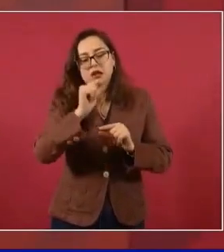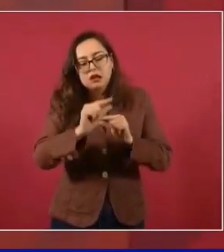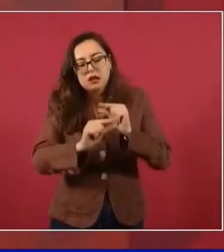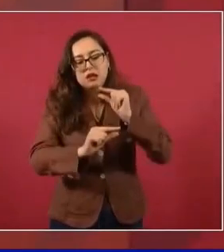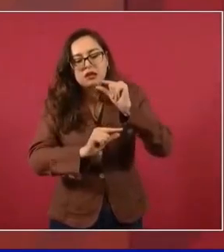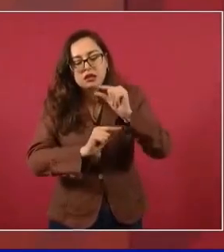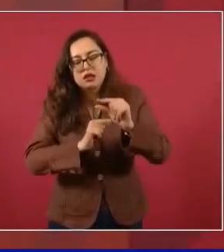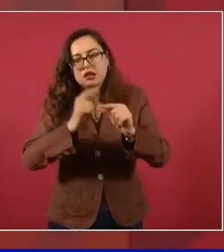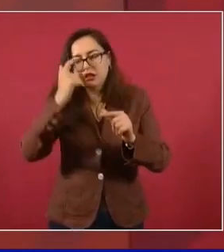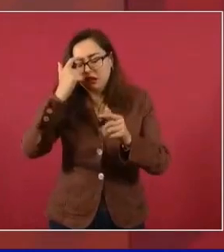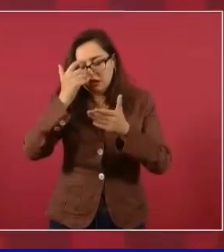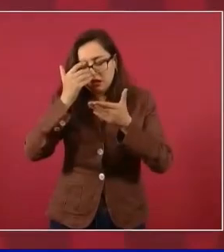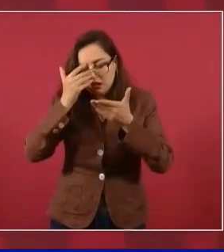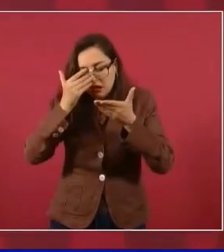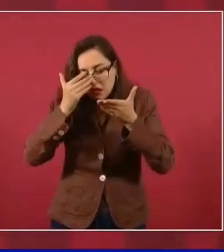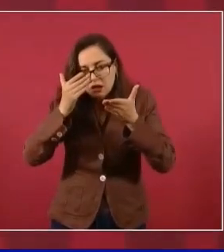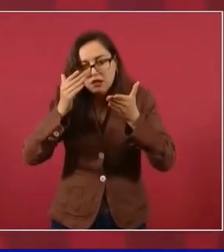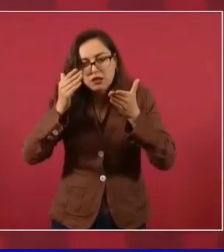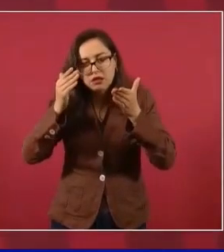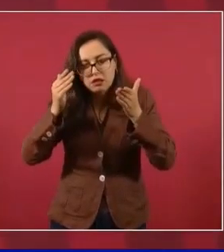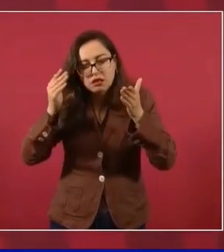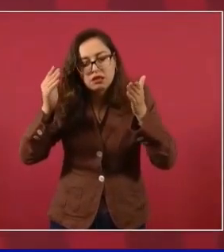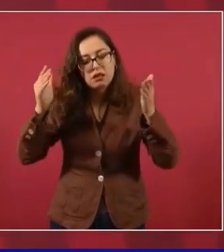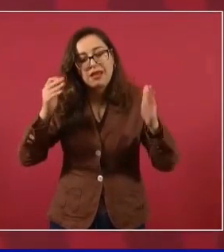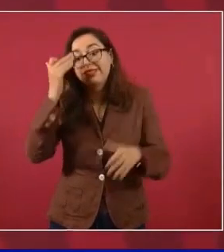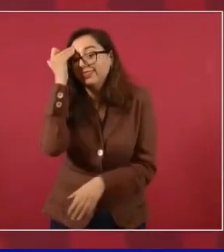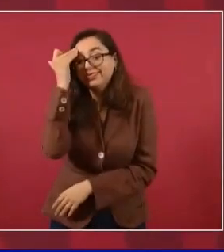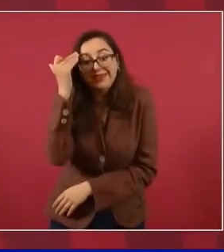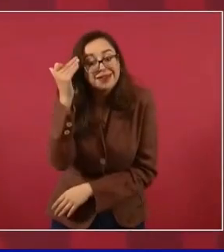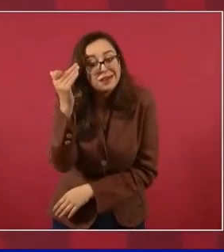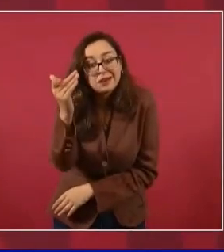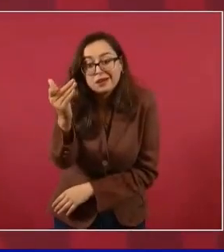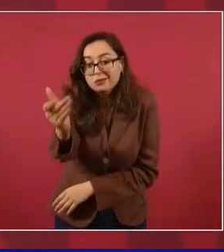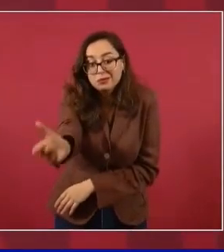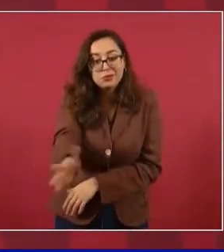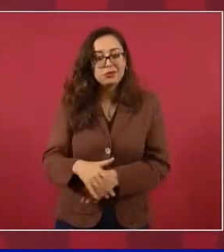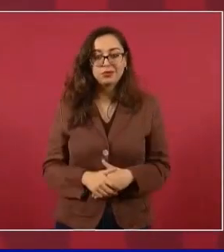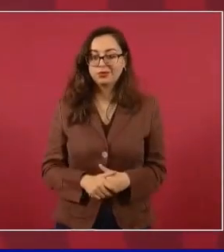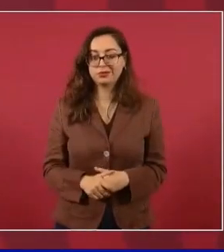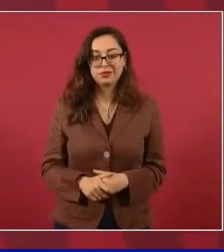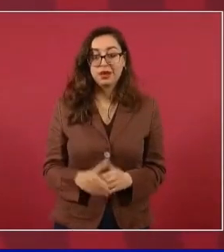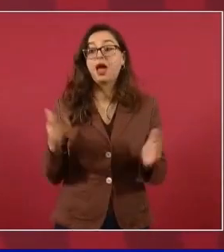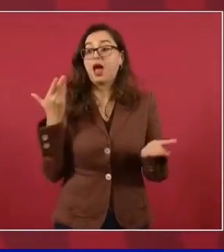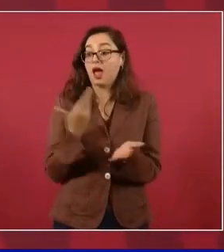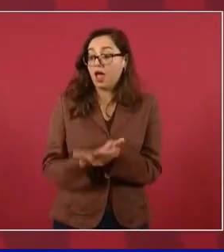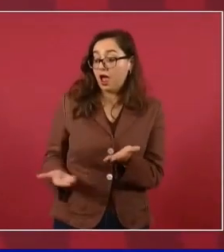Entonces, esto pasa también en la democracia,